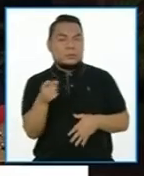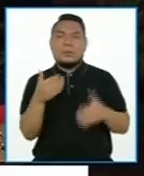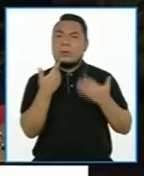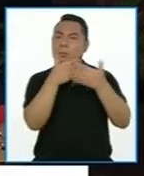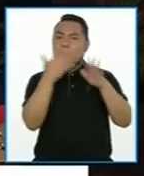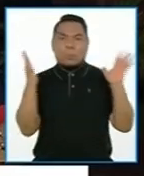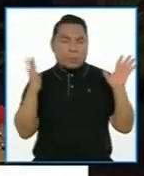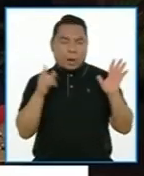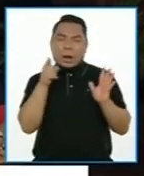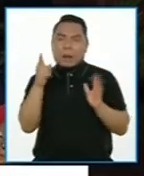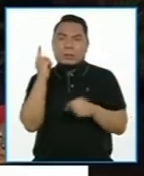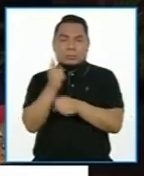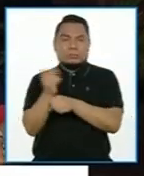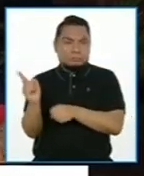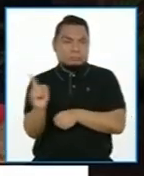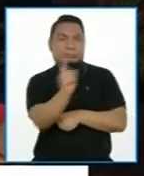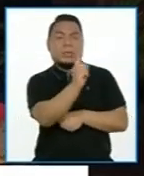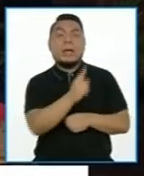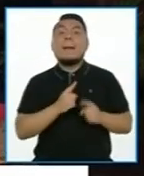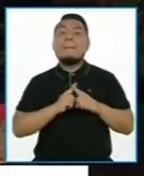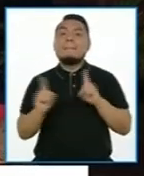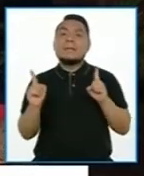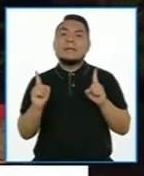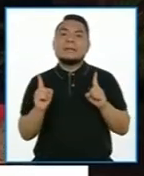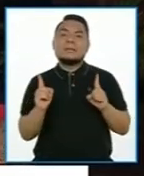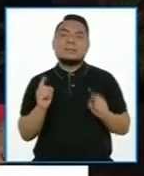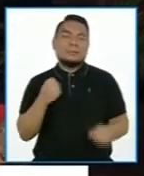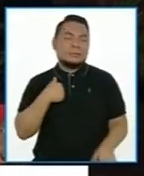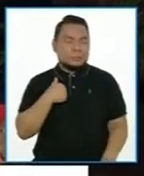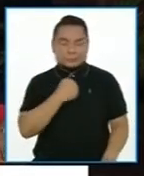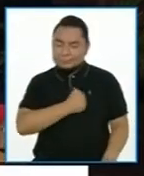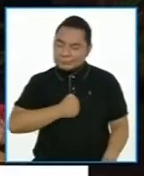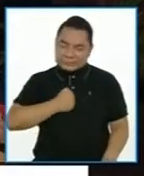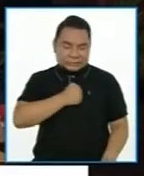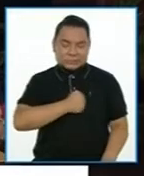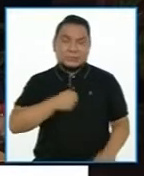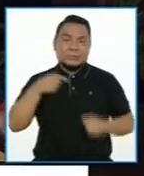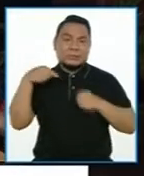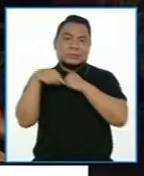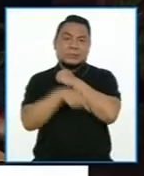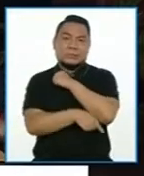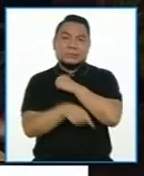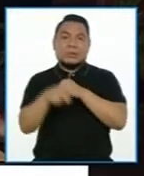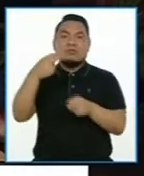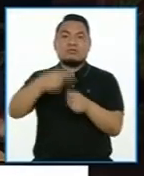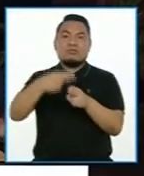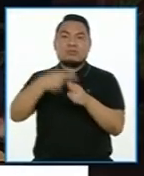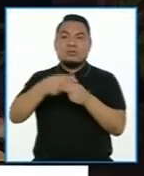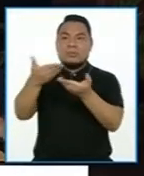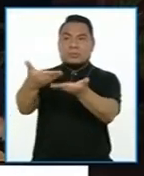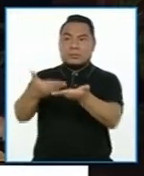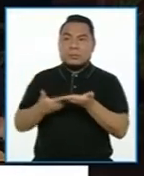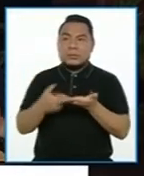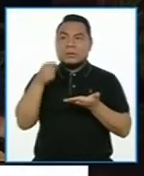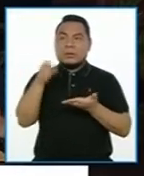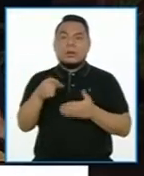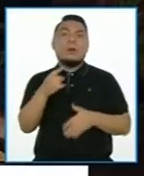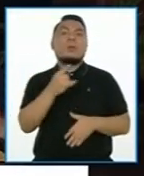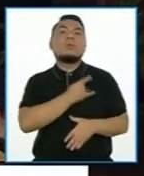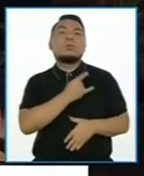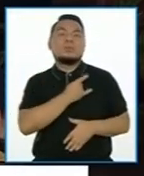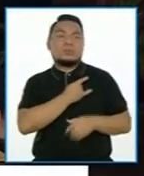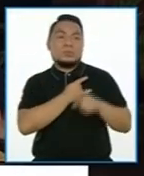cualquier otra instancia, lamento profundamente que en la lista que ha proporcionado la